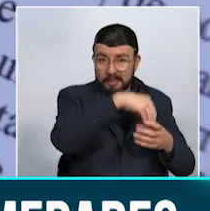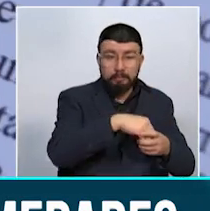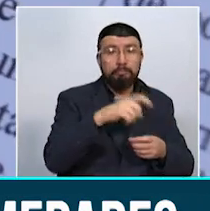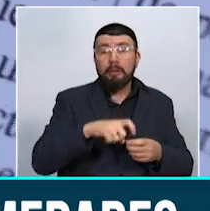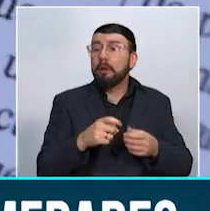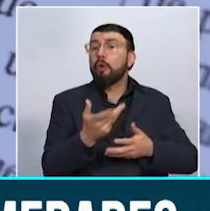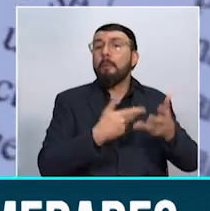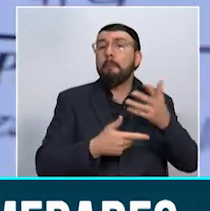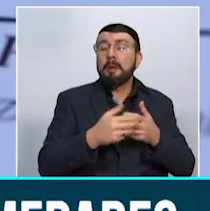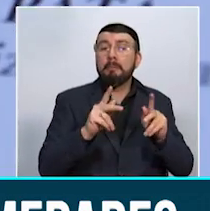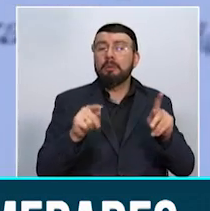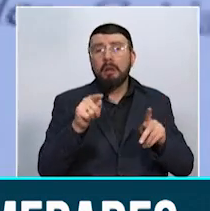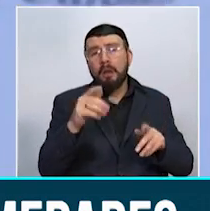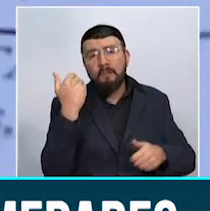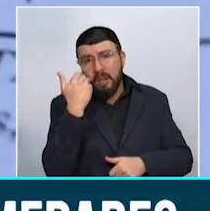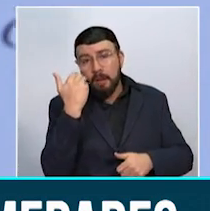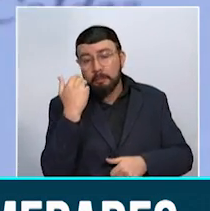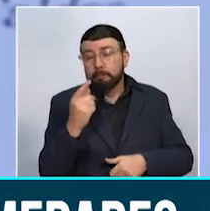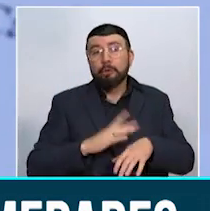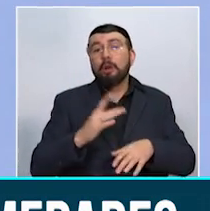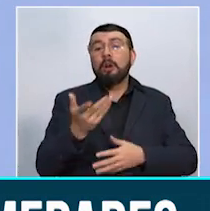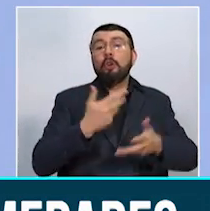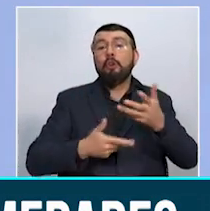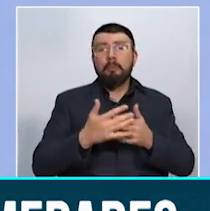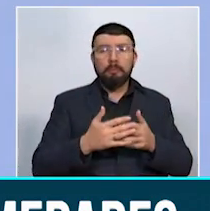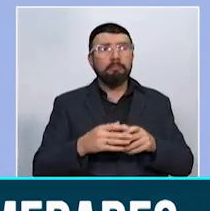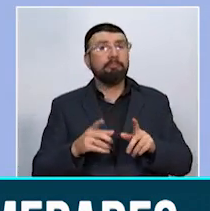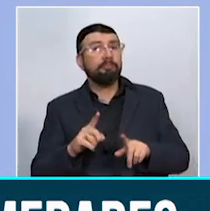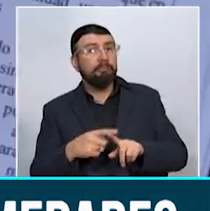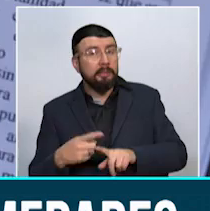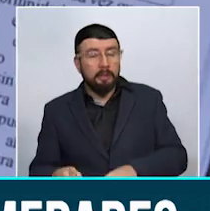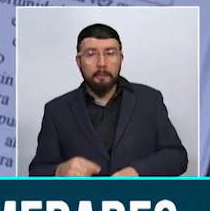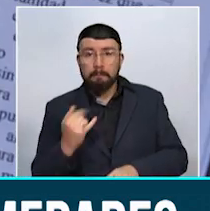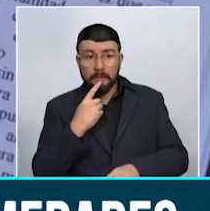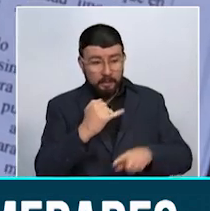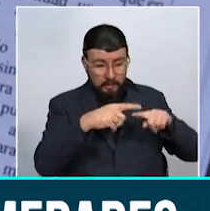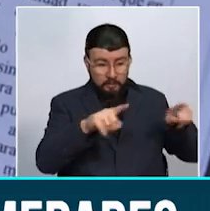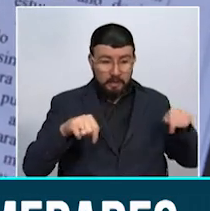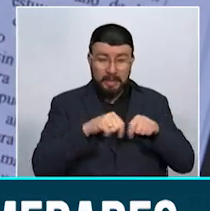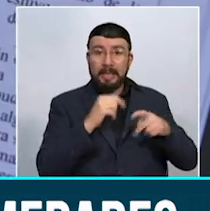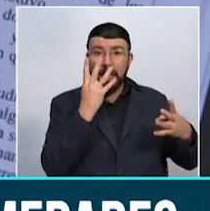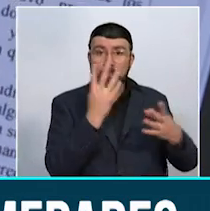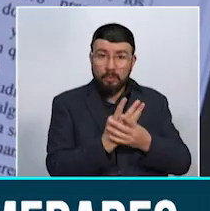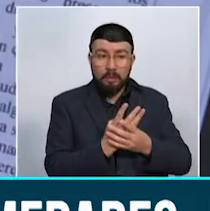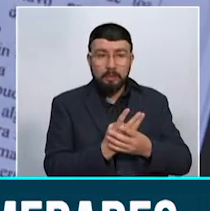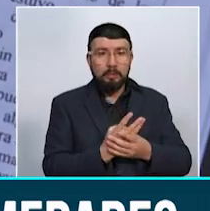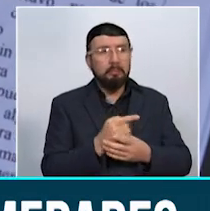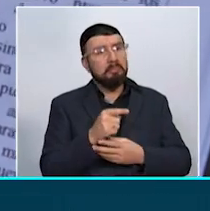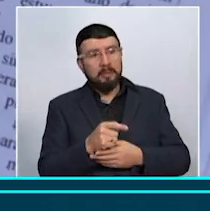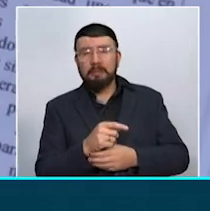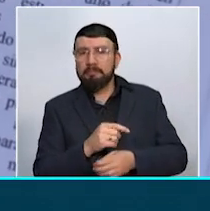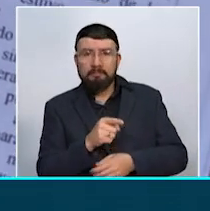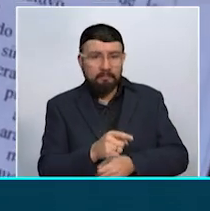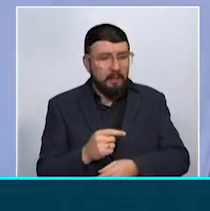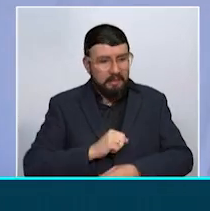celdas con personas que sufren diversas enfermedades. Otras fuentes indican que en las salas de captura temporal se hace evidente la clara vulneración de los